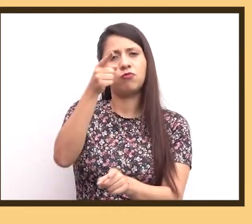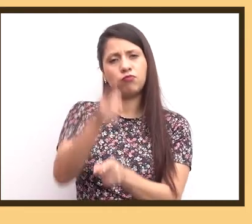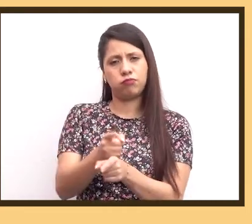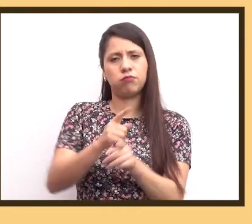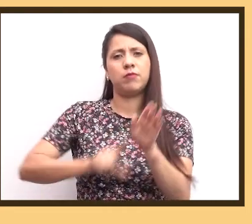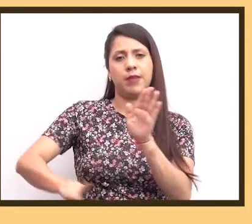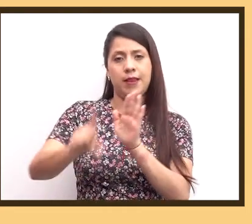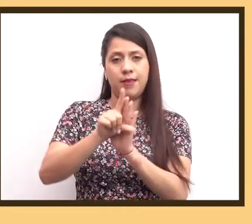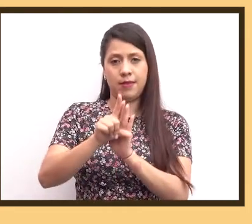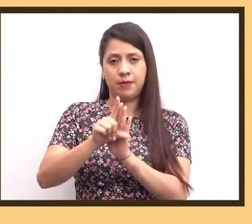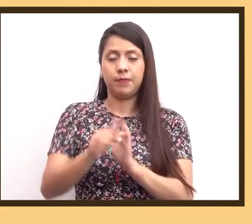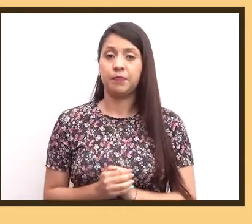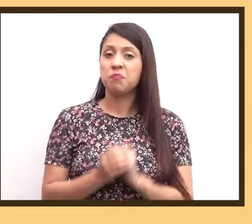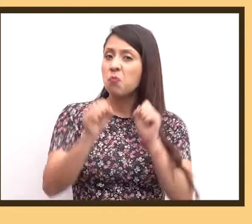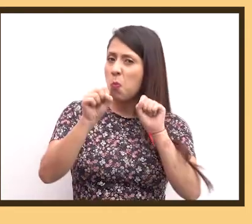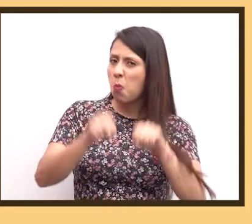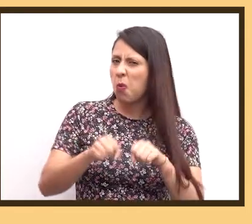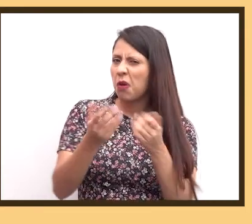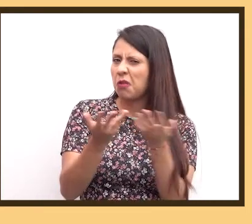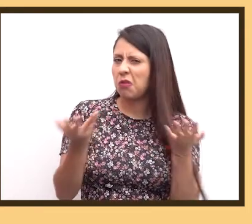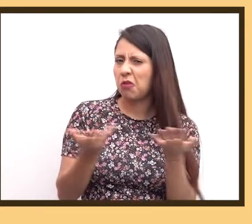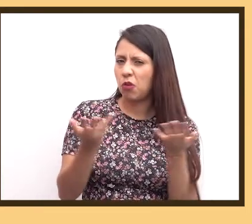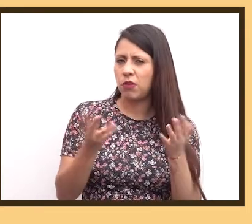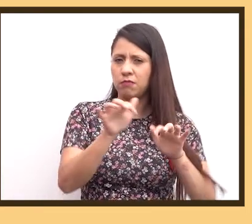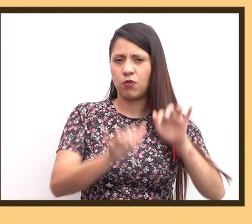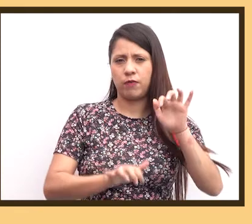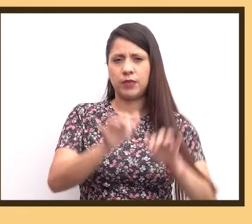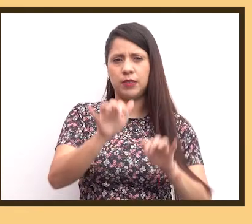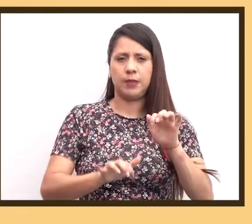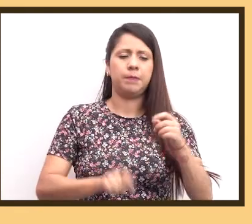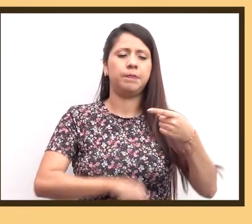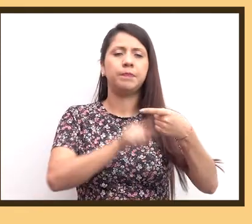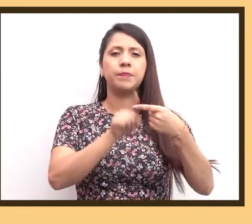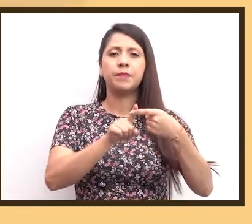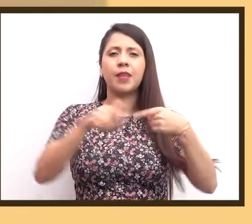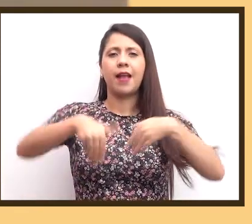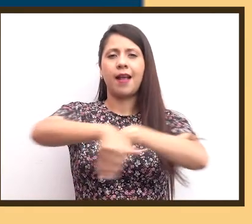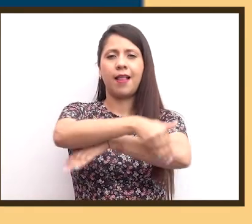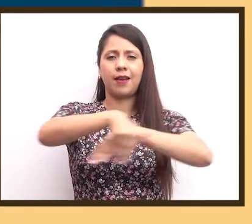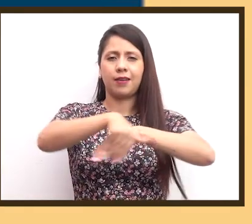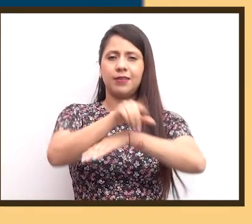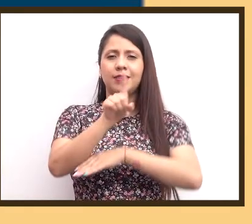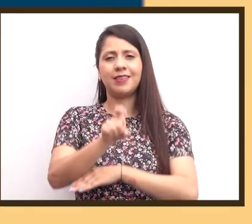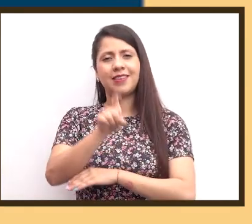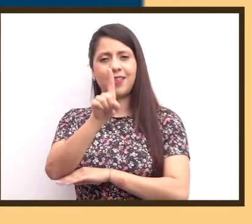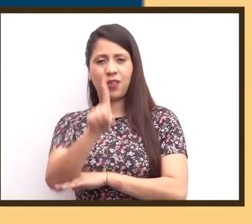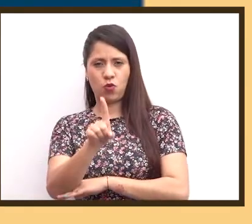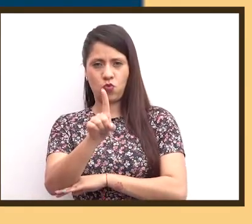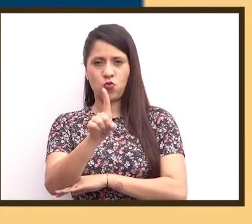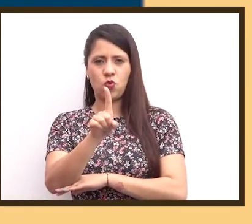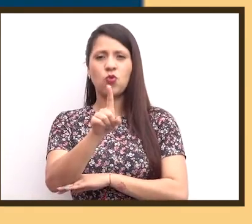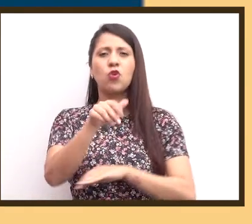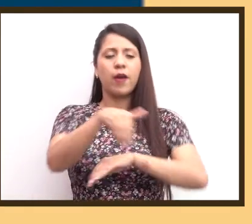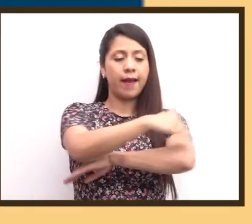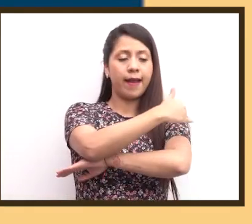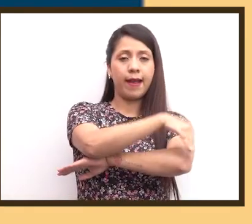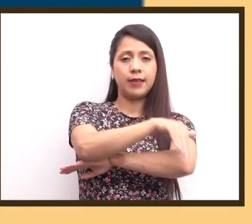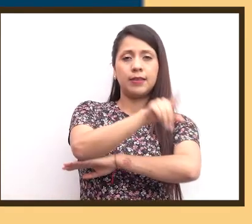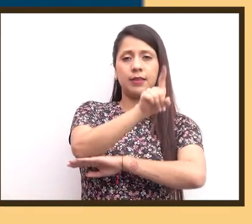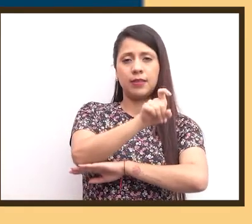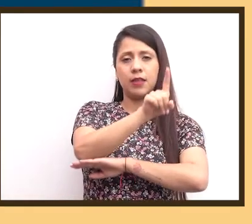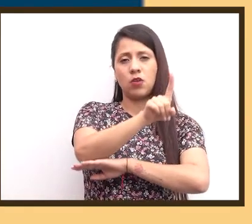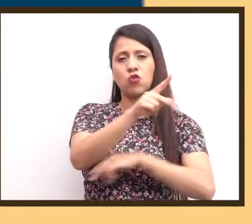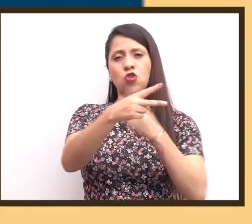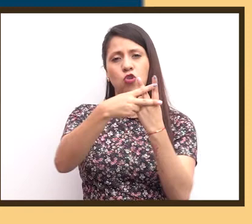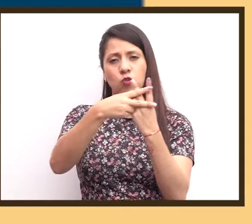tiempos establecidos por la ley. Pueden encontrarnos en las siguientes sedes. Sede Calle 61, ubicada